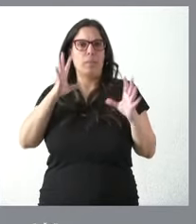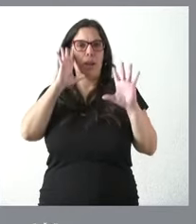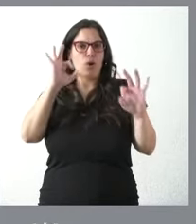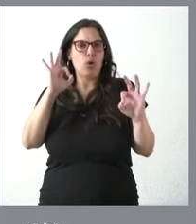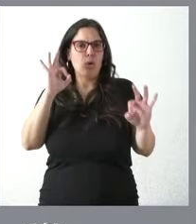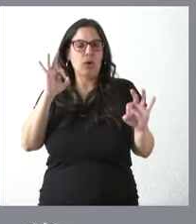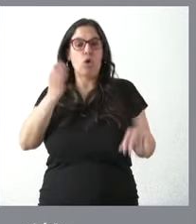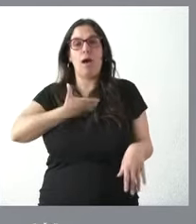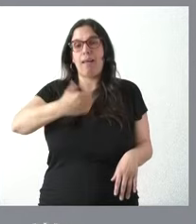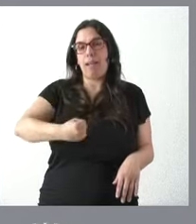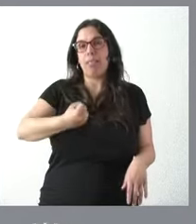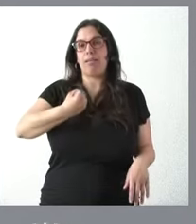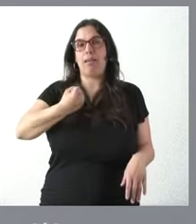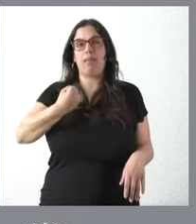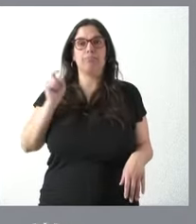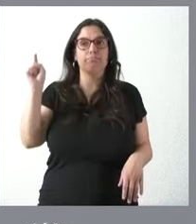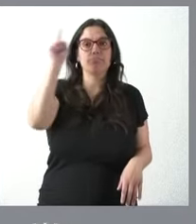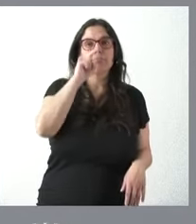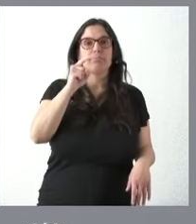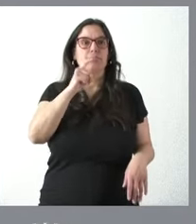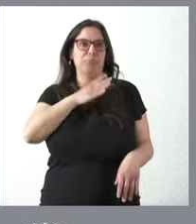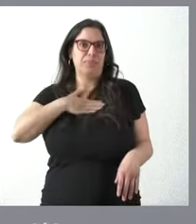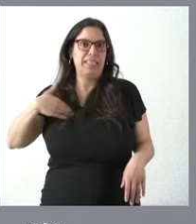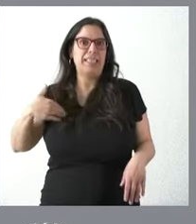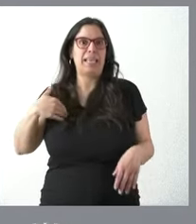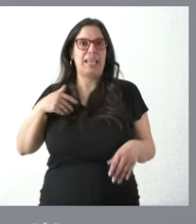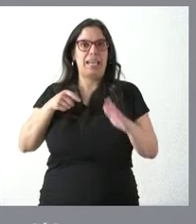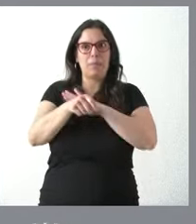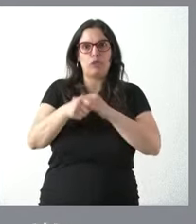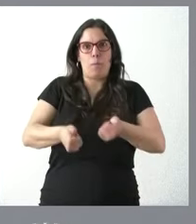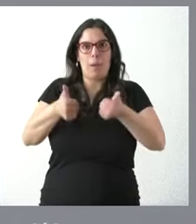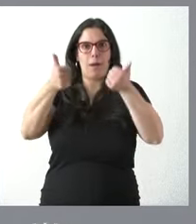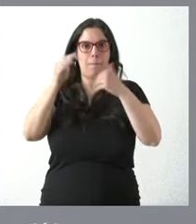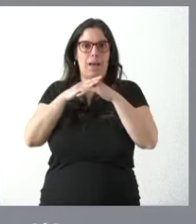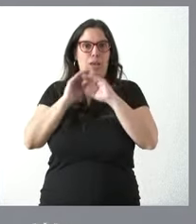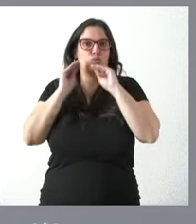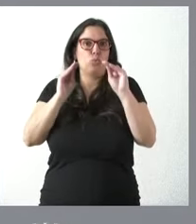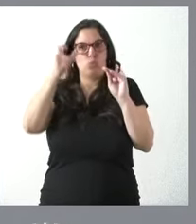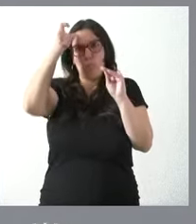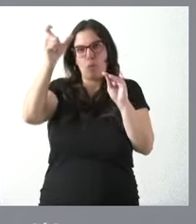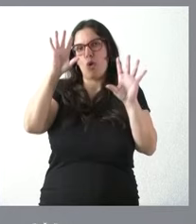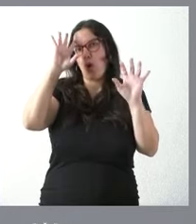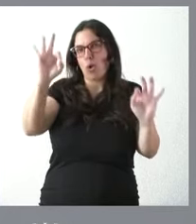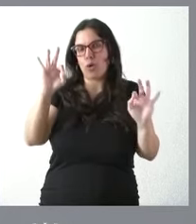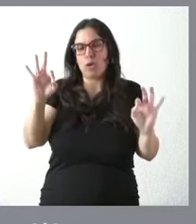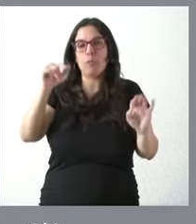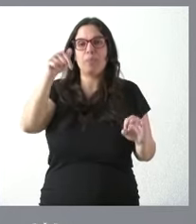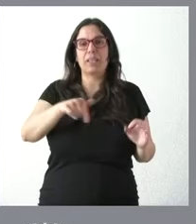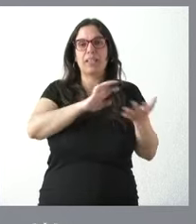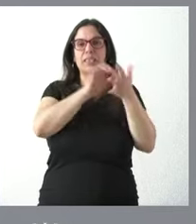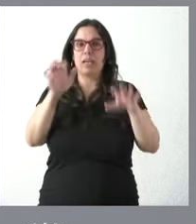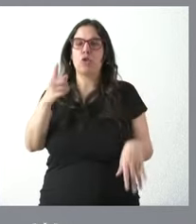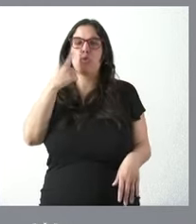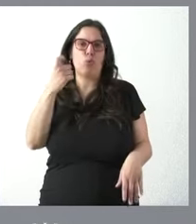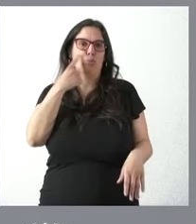los alcaldes los ayuntamientos siempre desean el mayor número de inversiones para cada uno de sus municipios en Castilla y León estamos muy